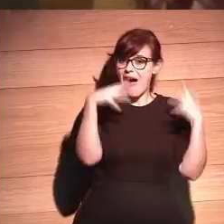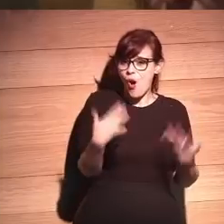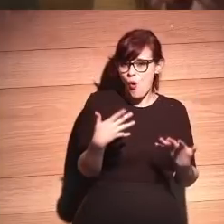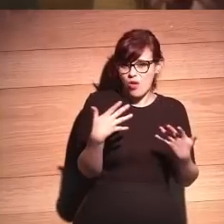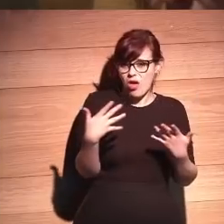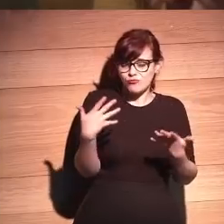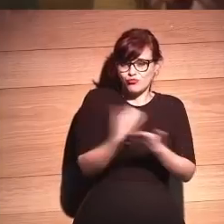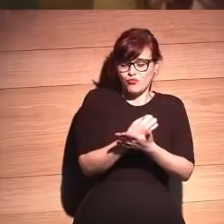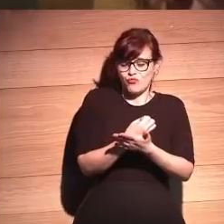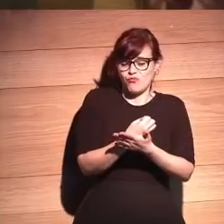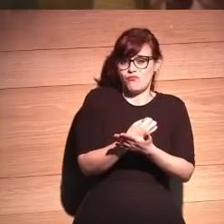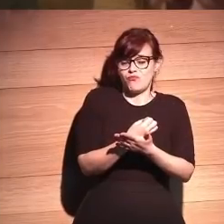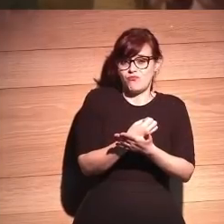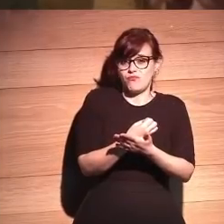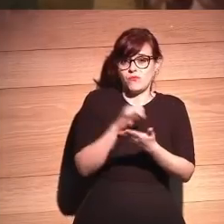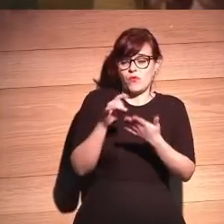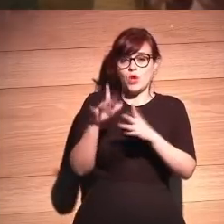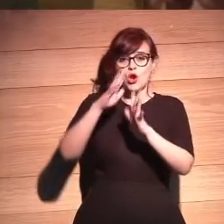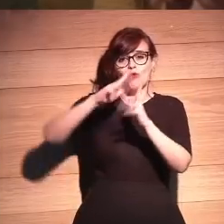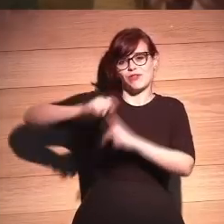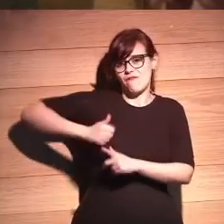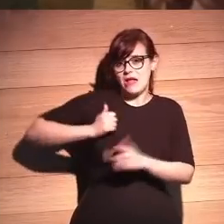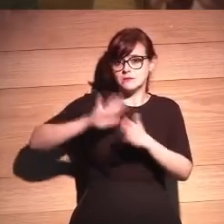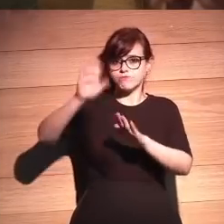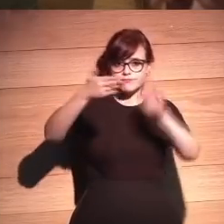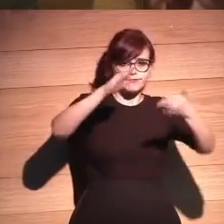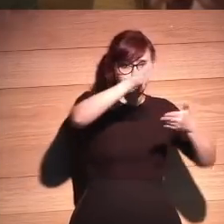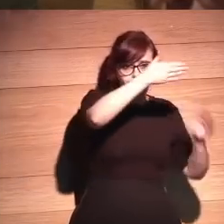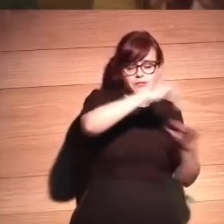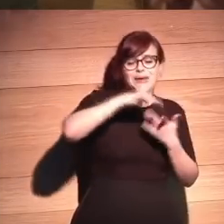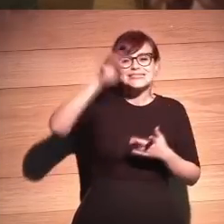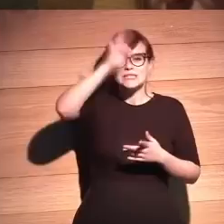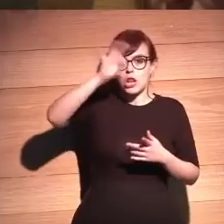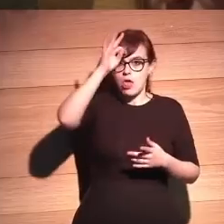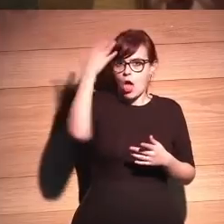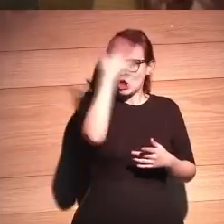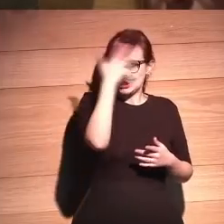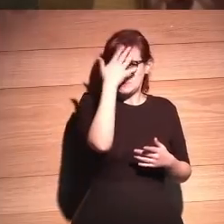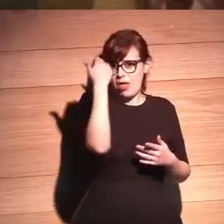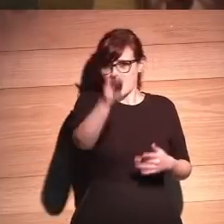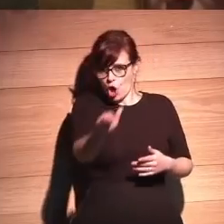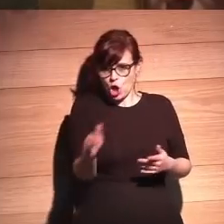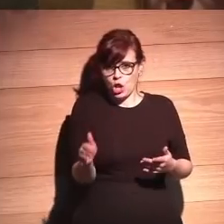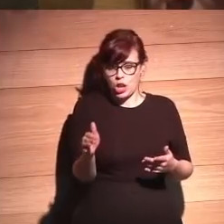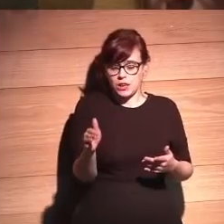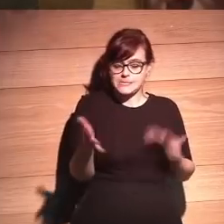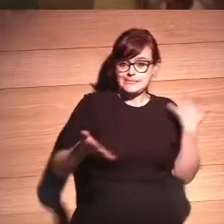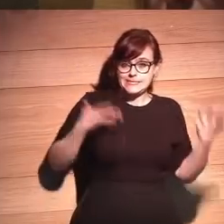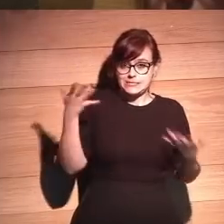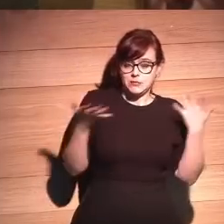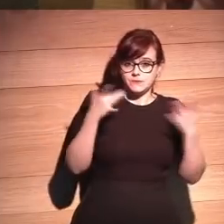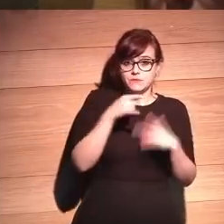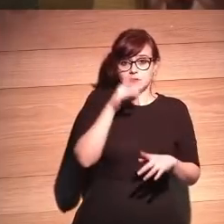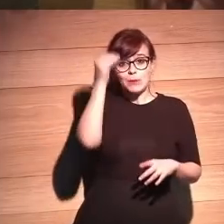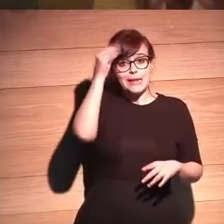bombardeados por noticias falsas, por teorías de conspiración tras las cuales